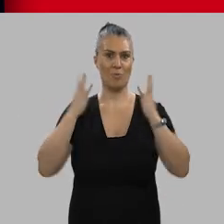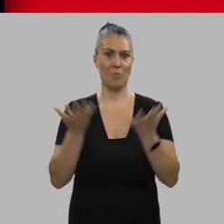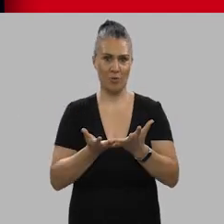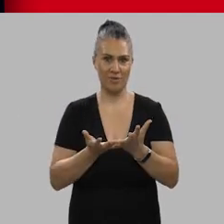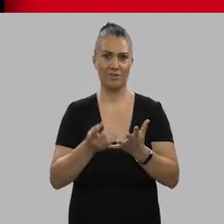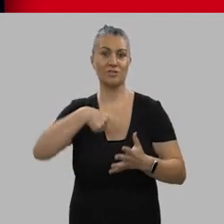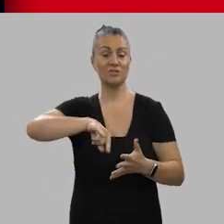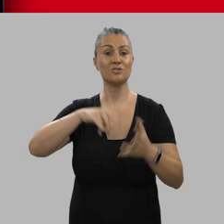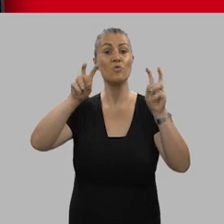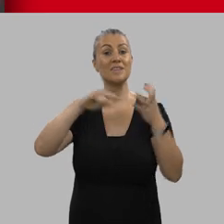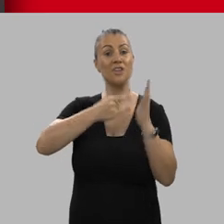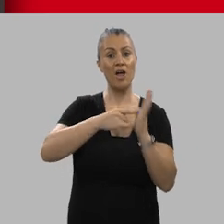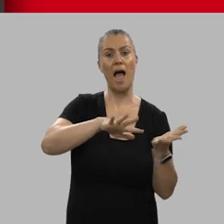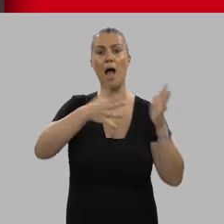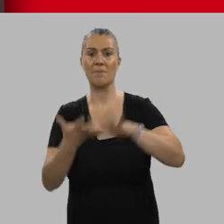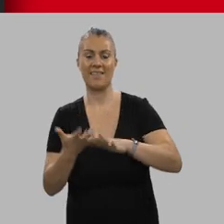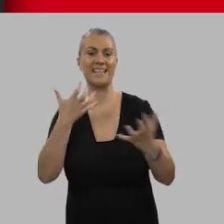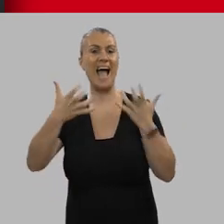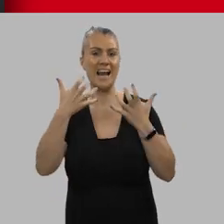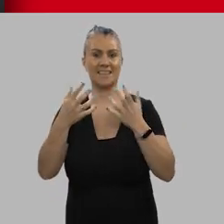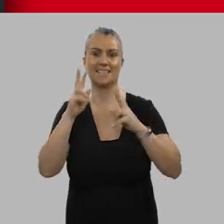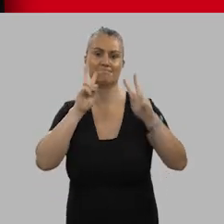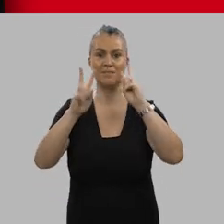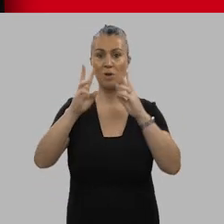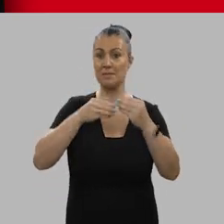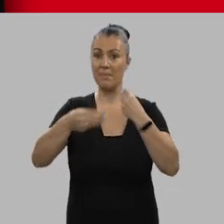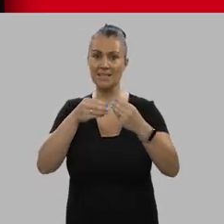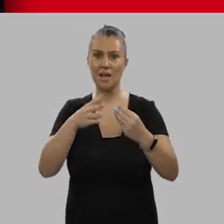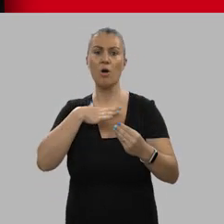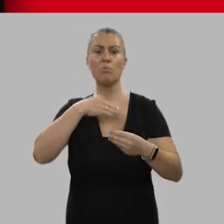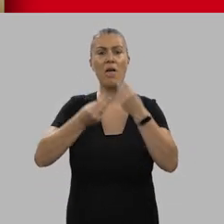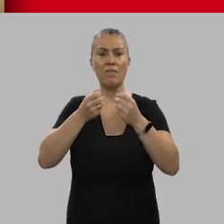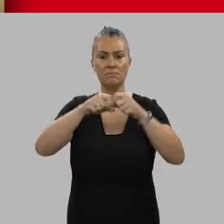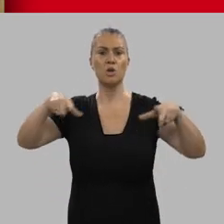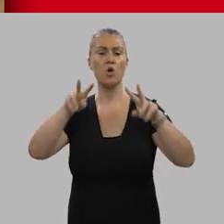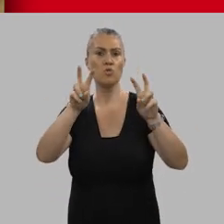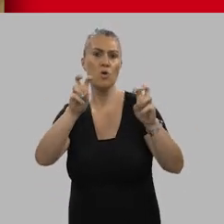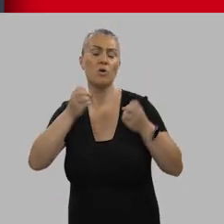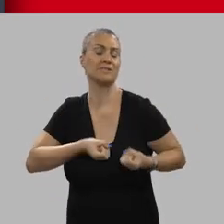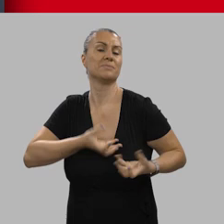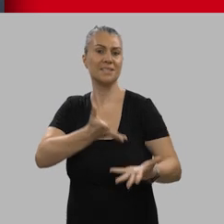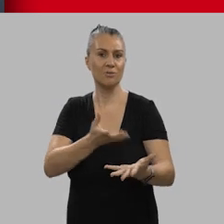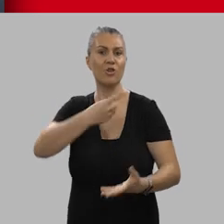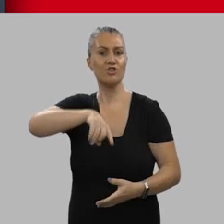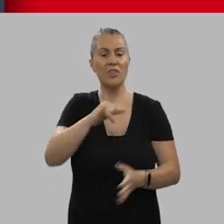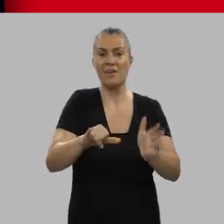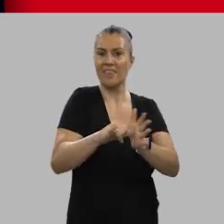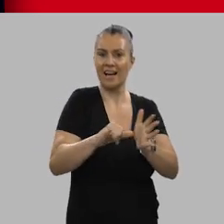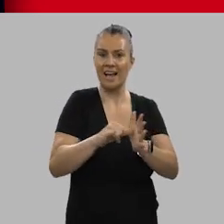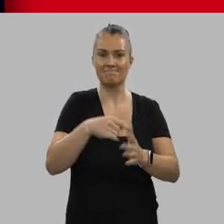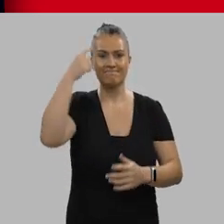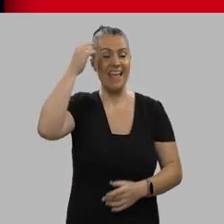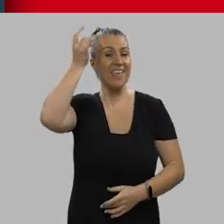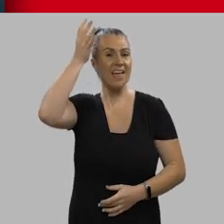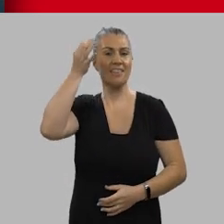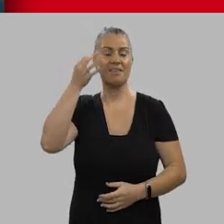Las nuevas tecnologías aplicadas a las artes plásticas y visuales abren un campo de nuevas posibilidades expresivas a las que nos debemos acercar con